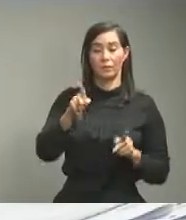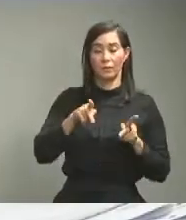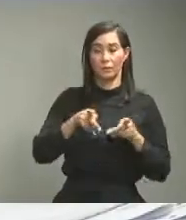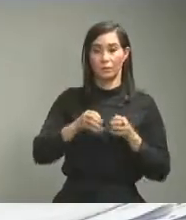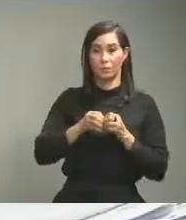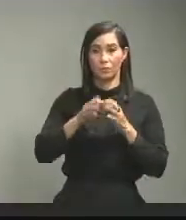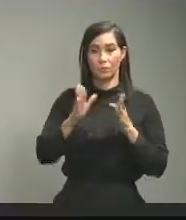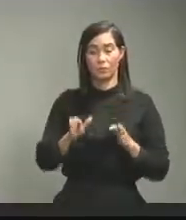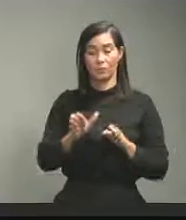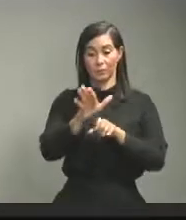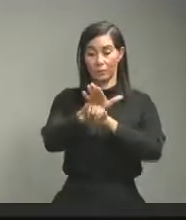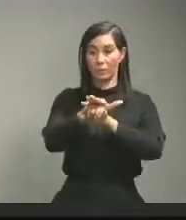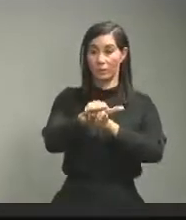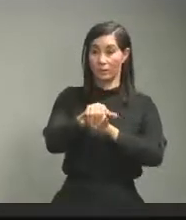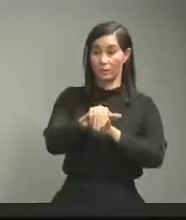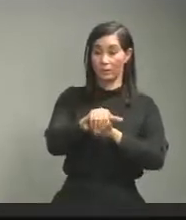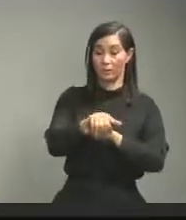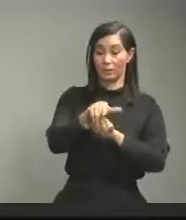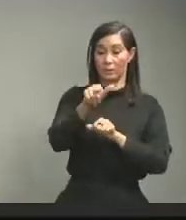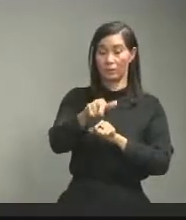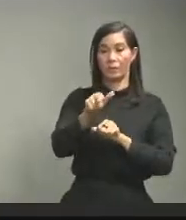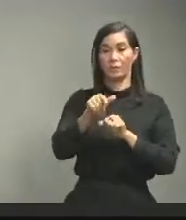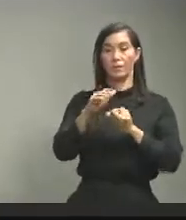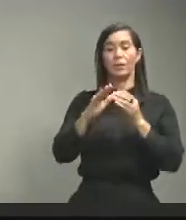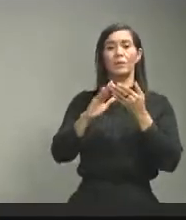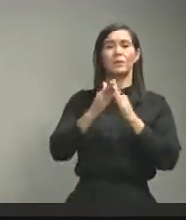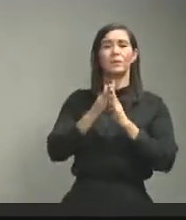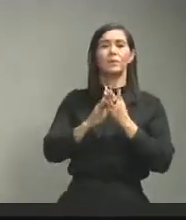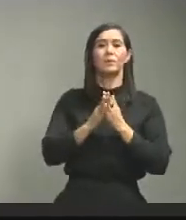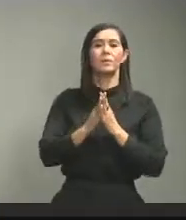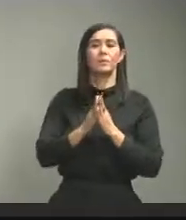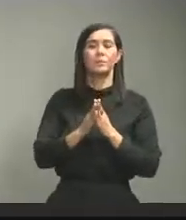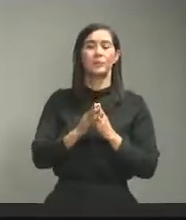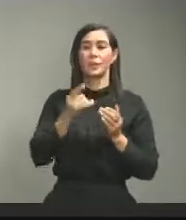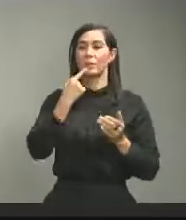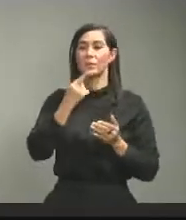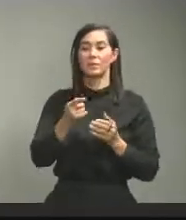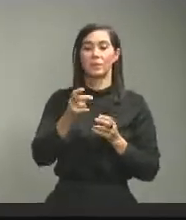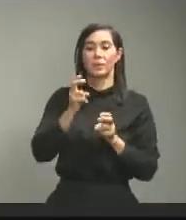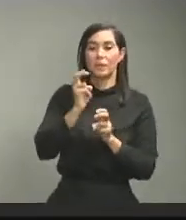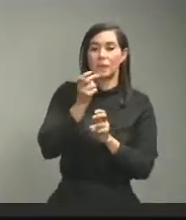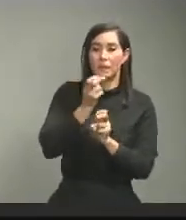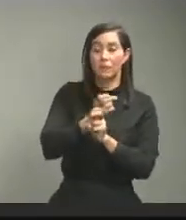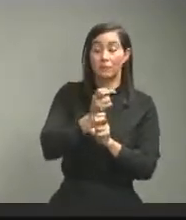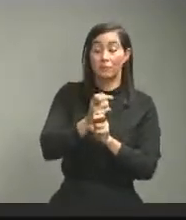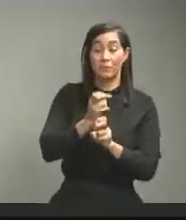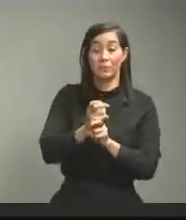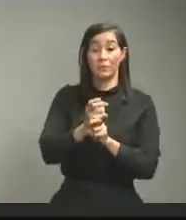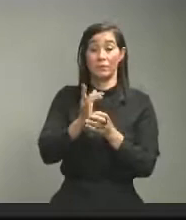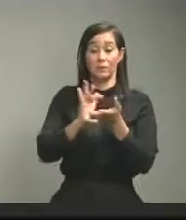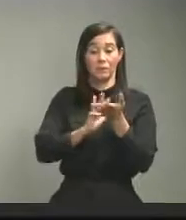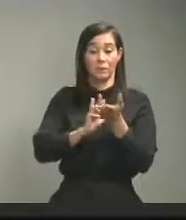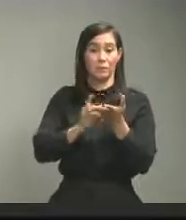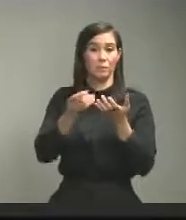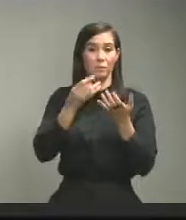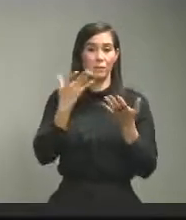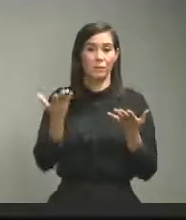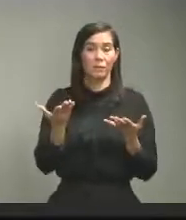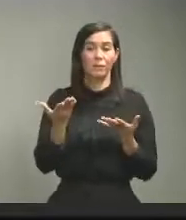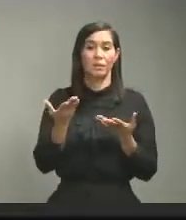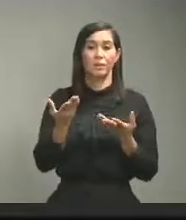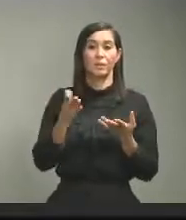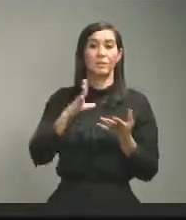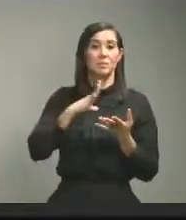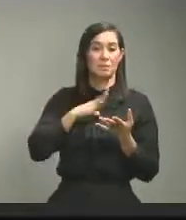que cuenta PANI específicamente como municipio cabecera es difícil la adquisición de estos medicamentos entonces sería